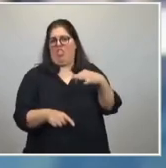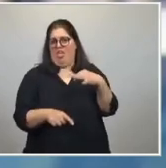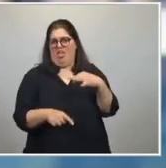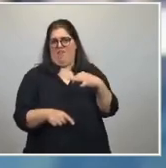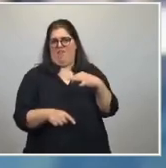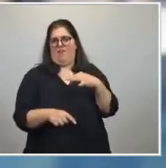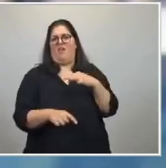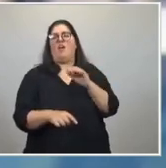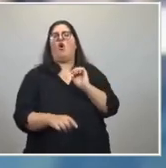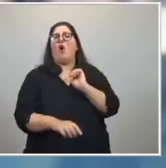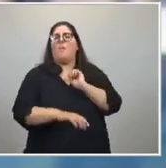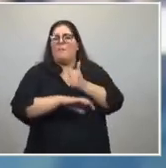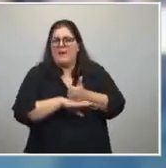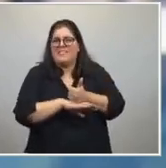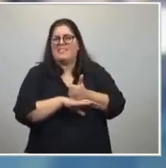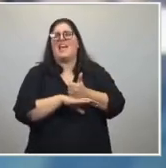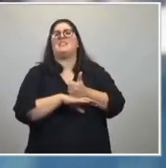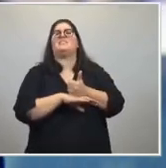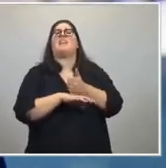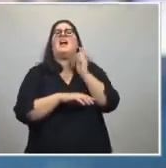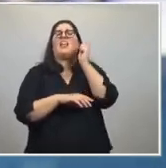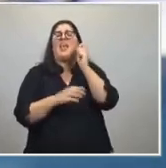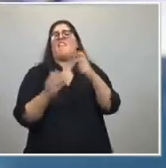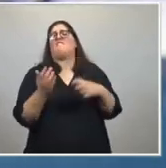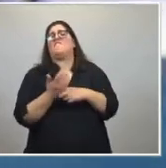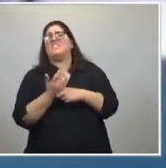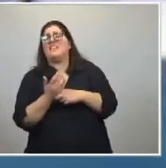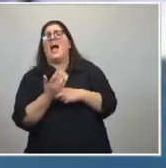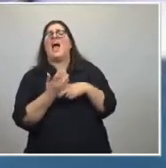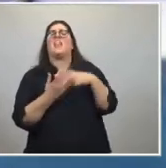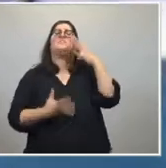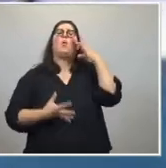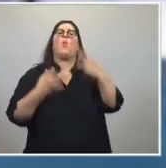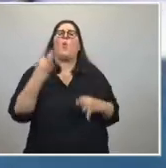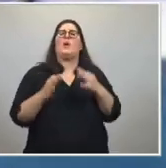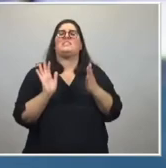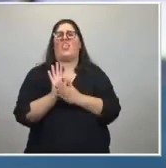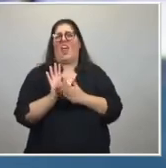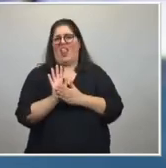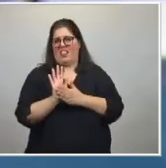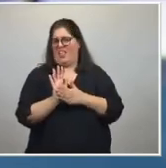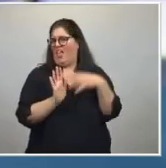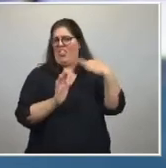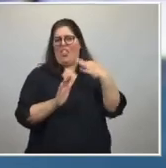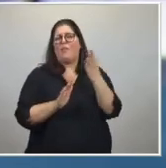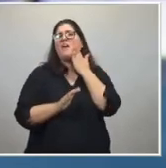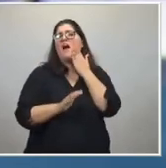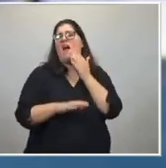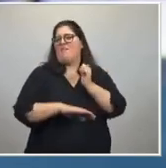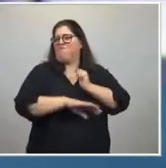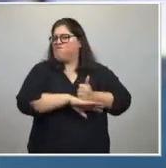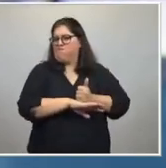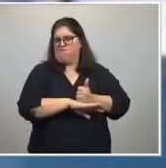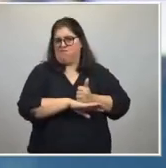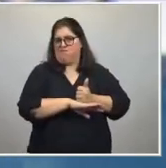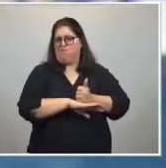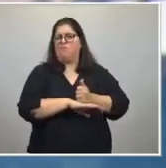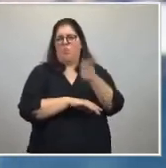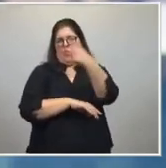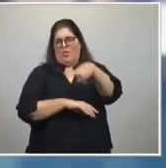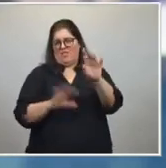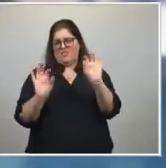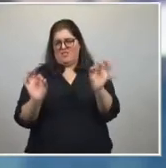presencia de fiscales y jueces de garantía que pongan la cara. Todos ustedes